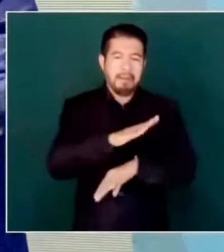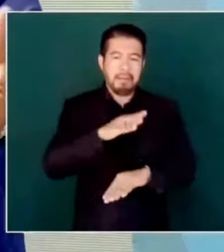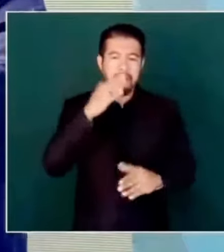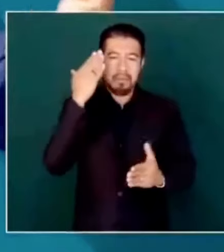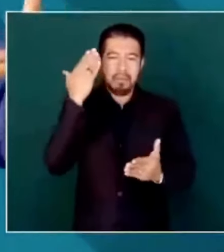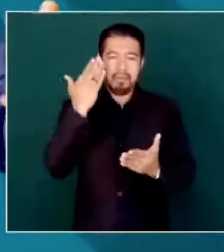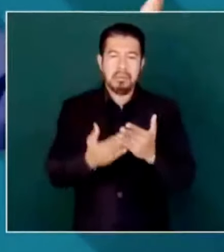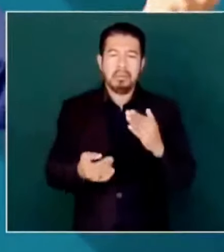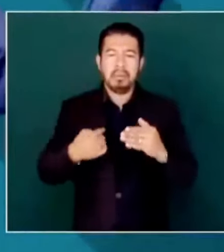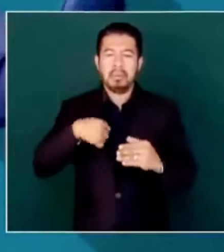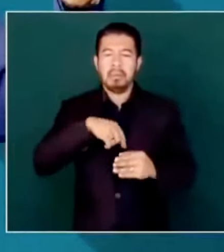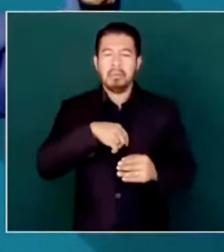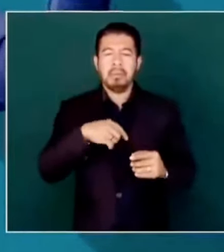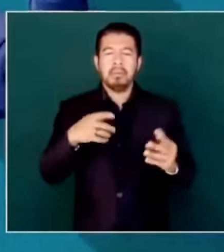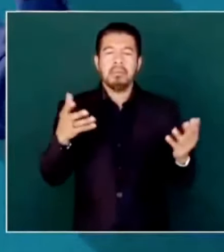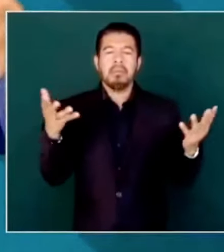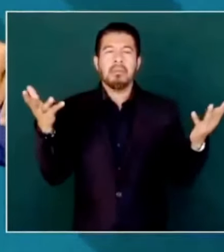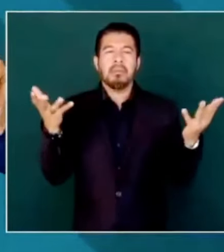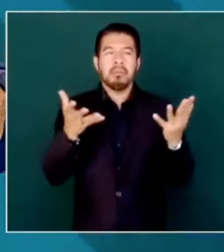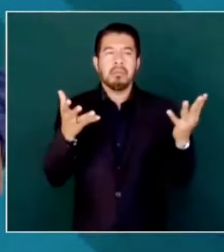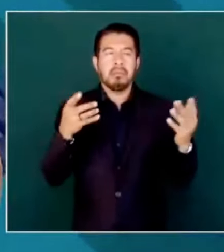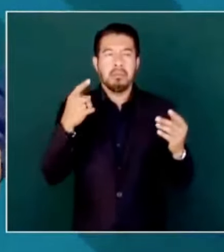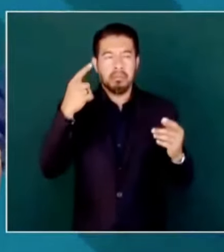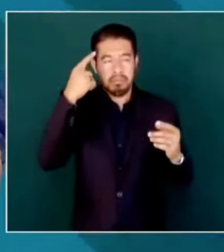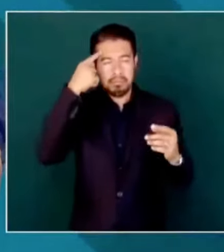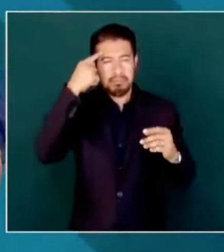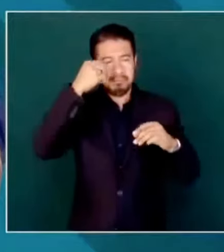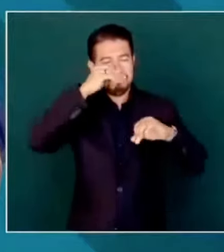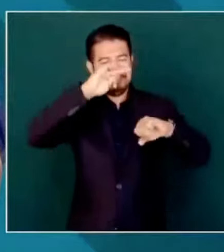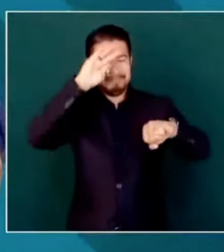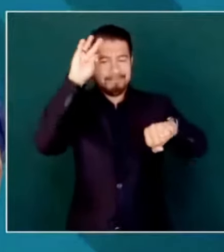nos protege.